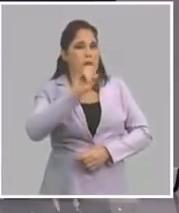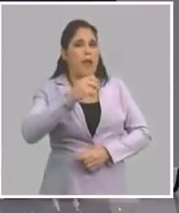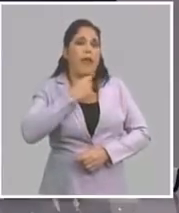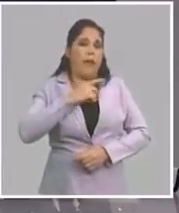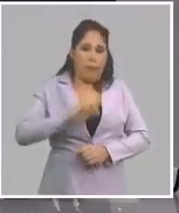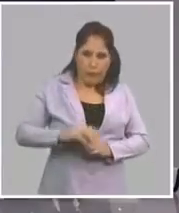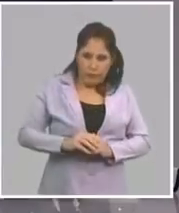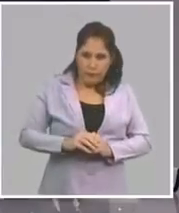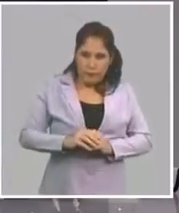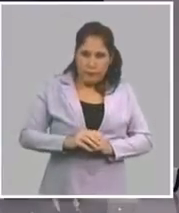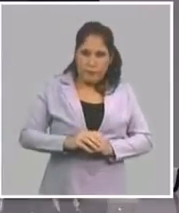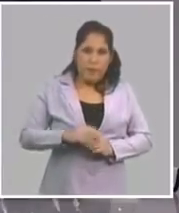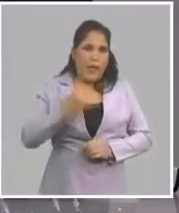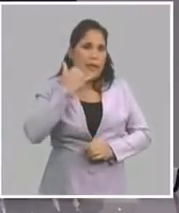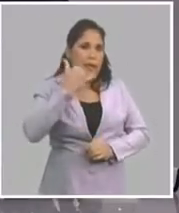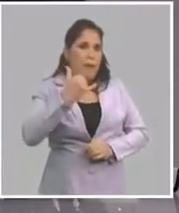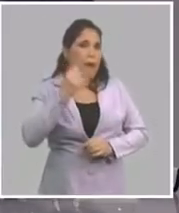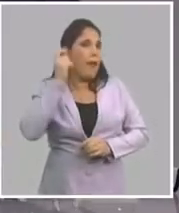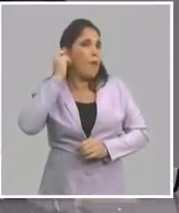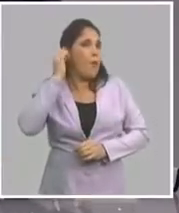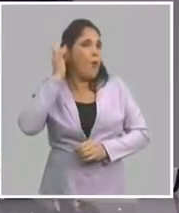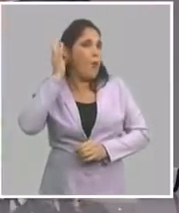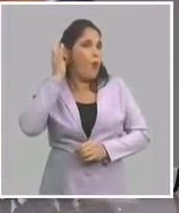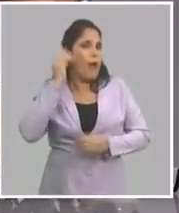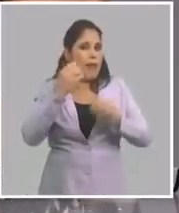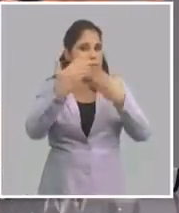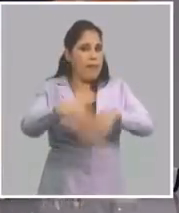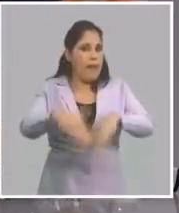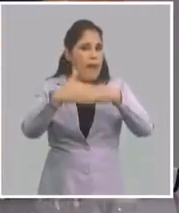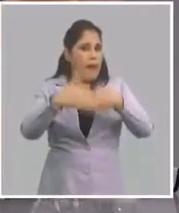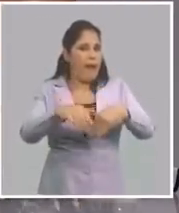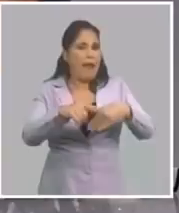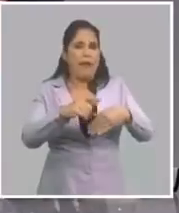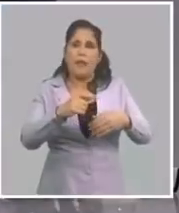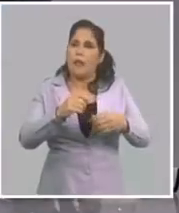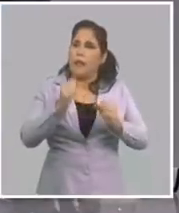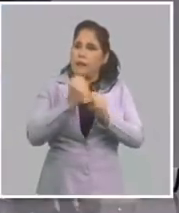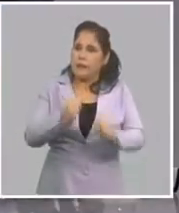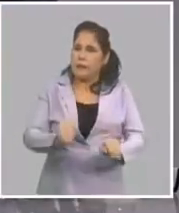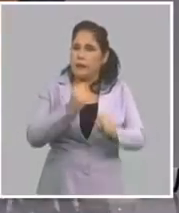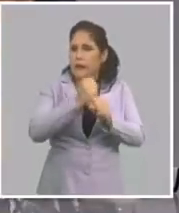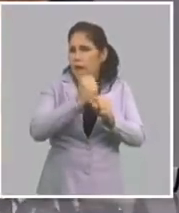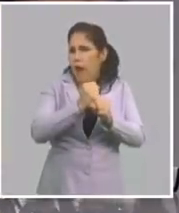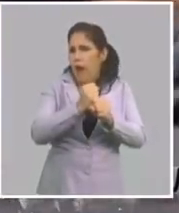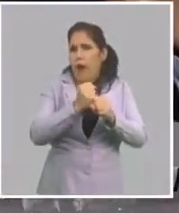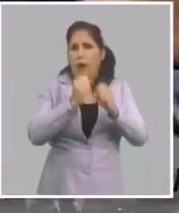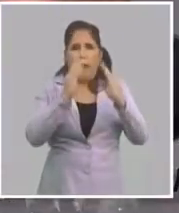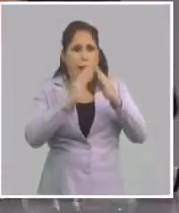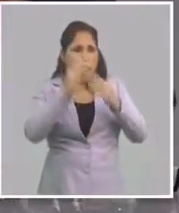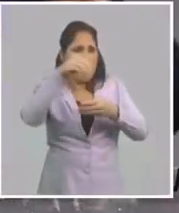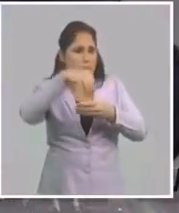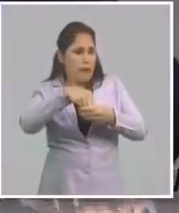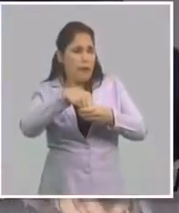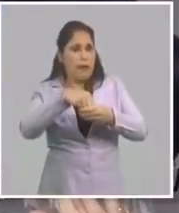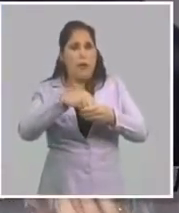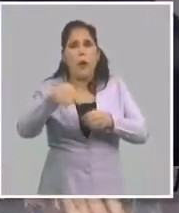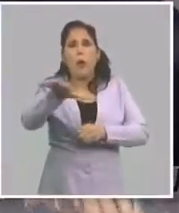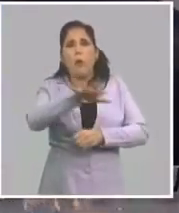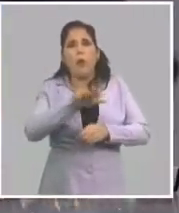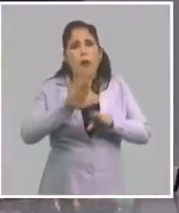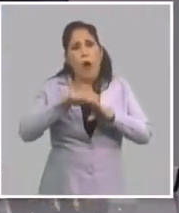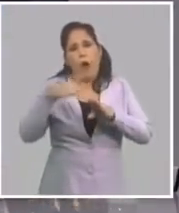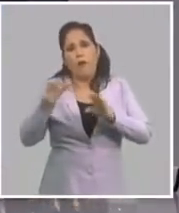Digamos, las llamadas mujeres suburbanas, amas de casa, que viven en los barrios fuera de las grandes